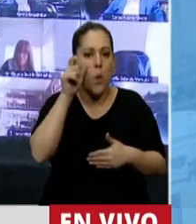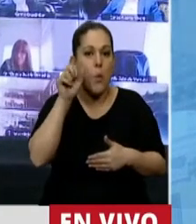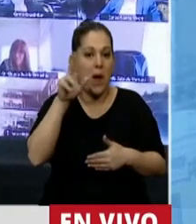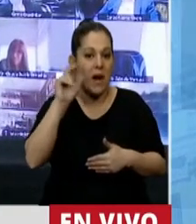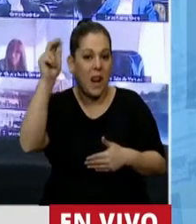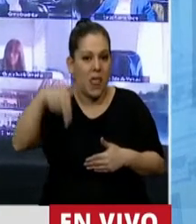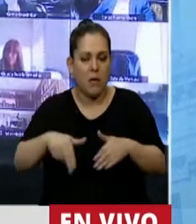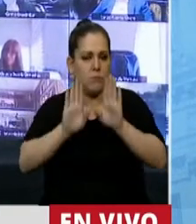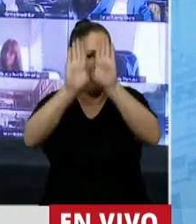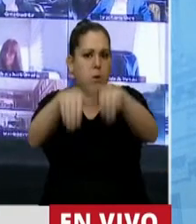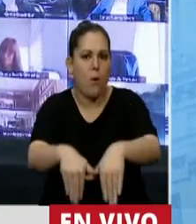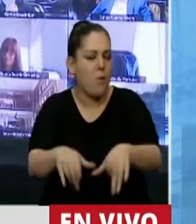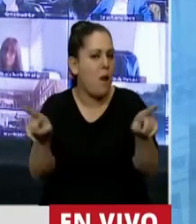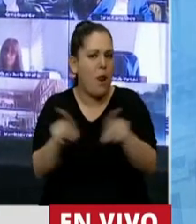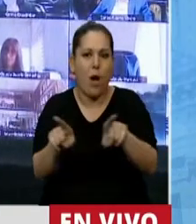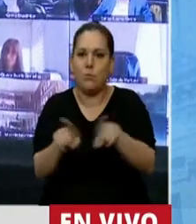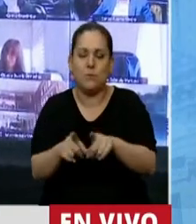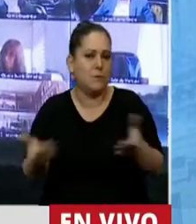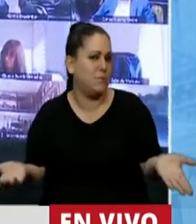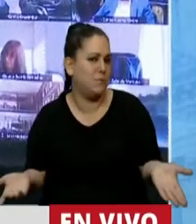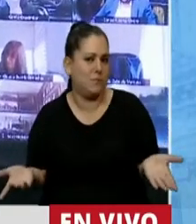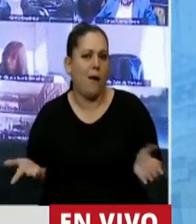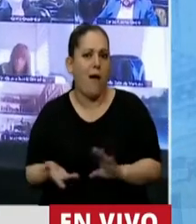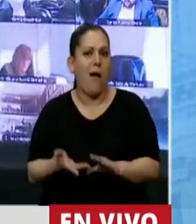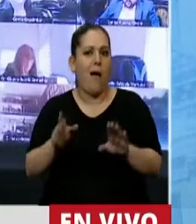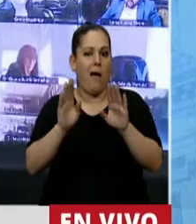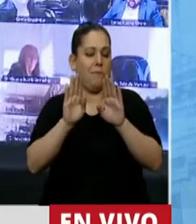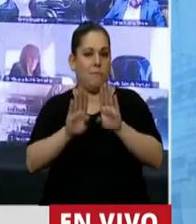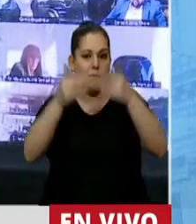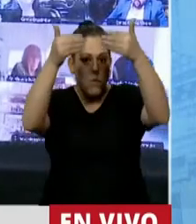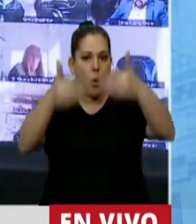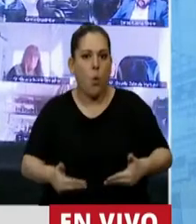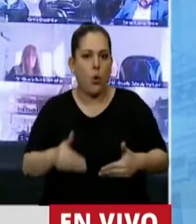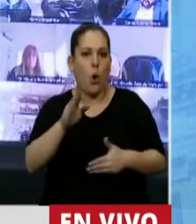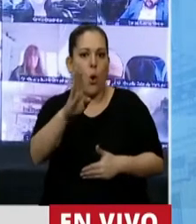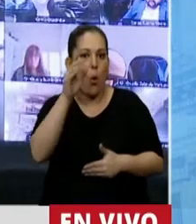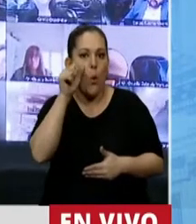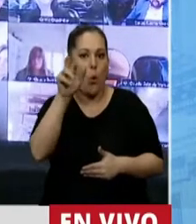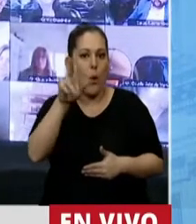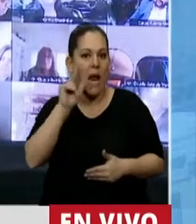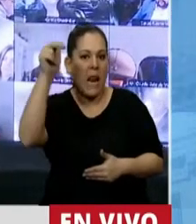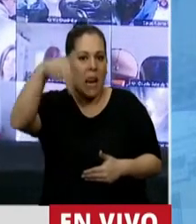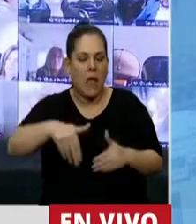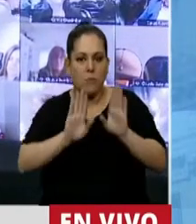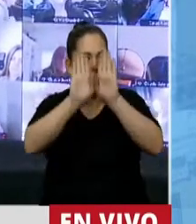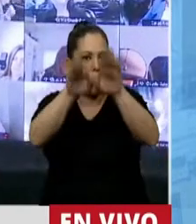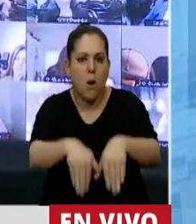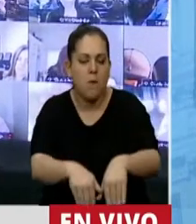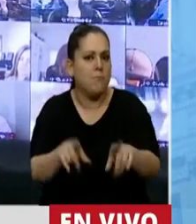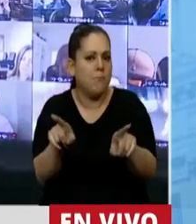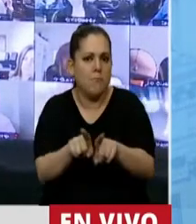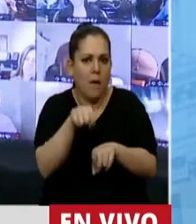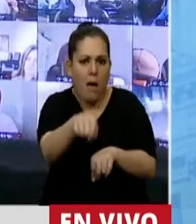sigue siendo tan injusto, sigue siendo tan explotador como antes de que se cayera el muro de Berlín. Entonces eso no cambia nuestros